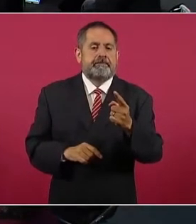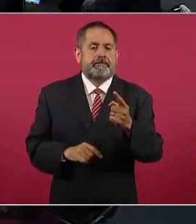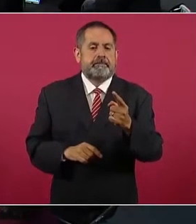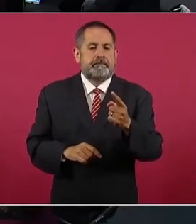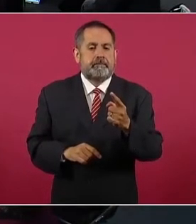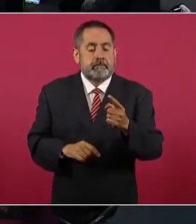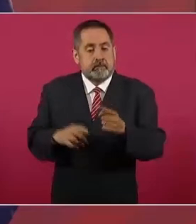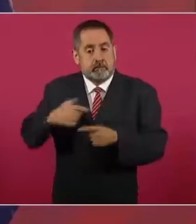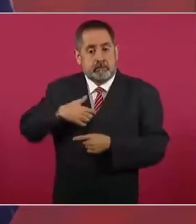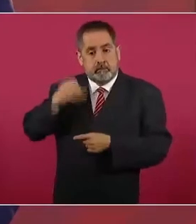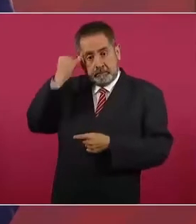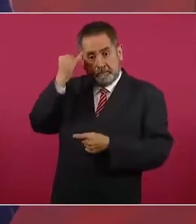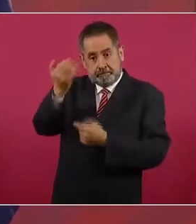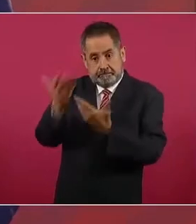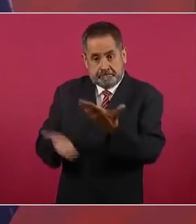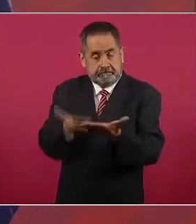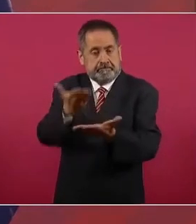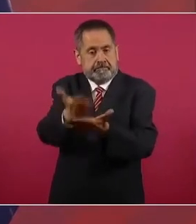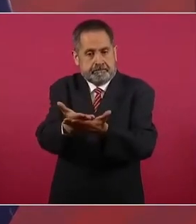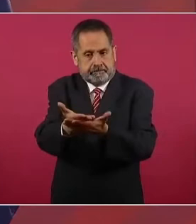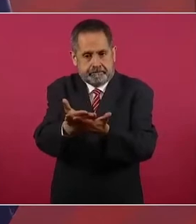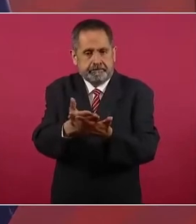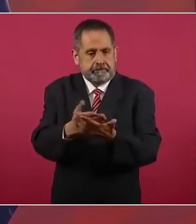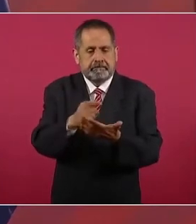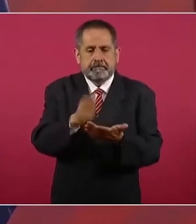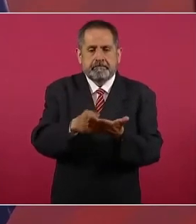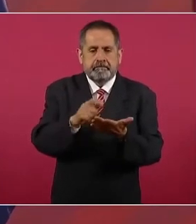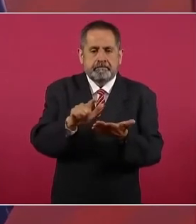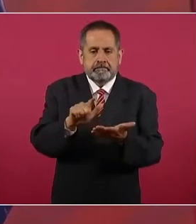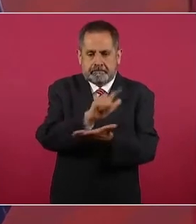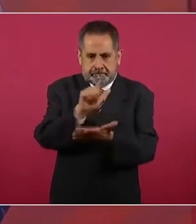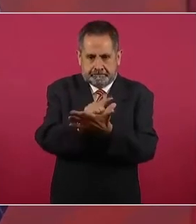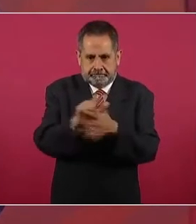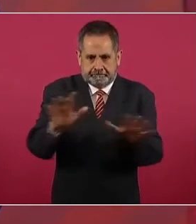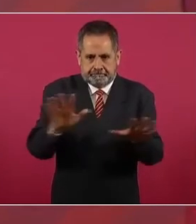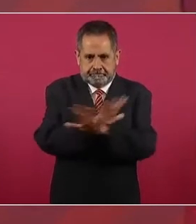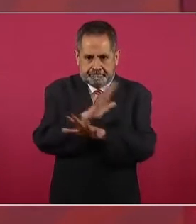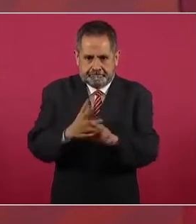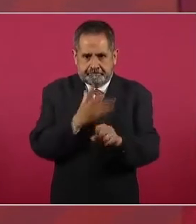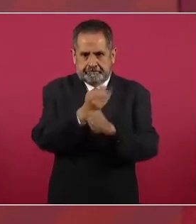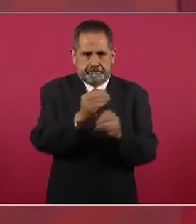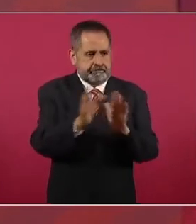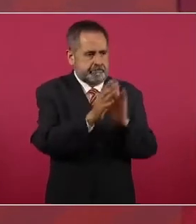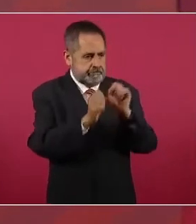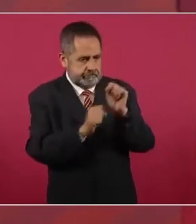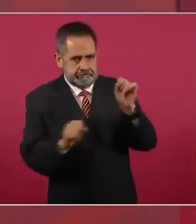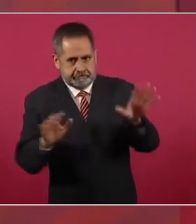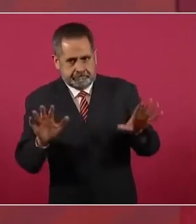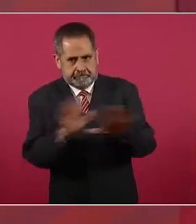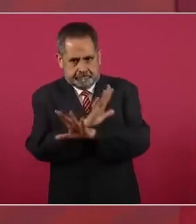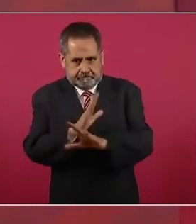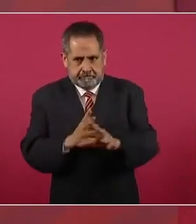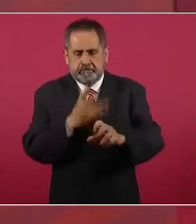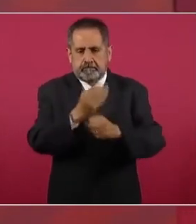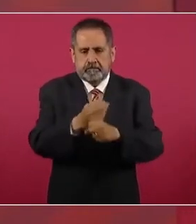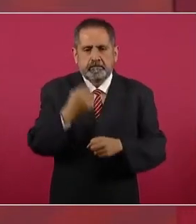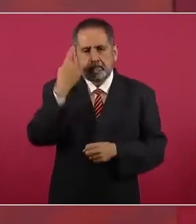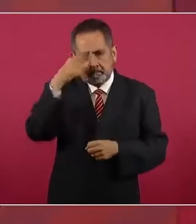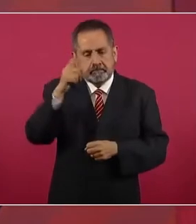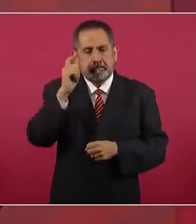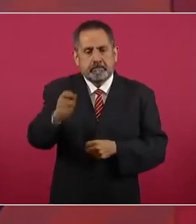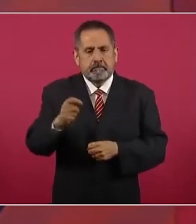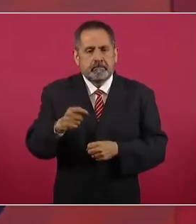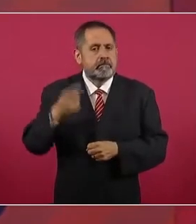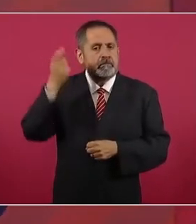Propuse una reforma a la Constitución para que